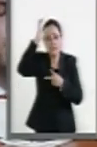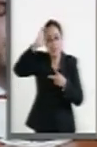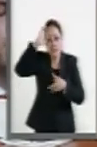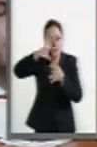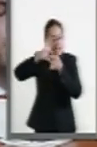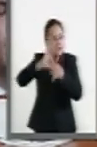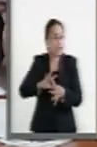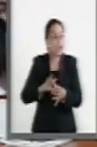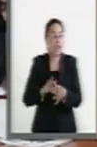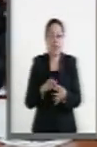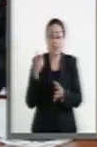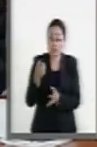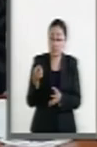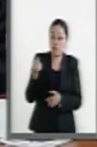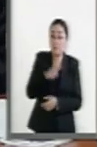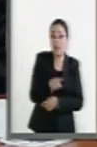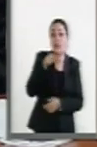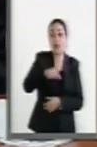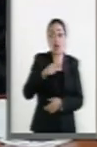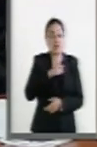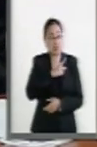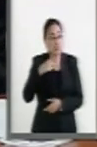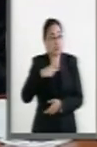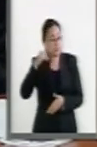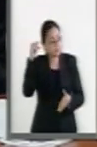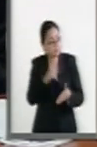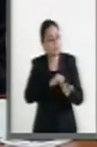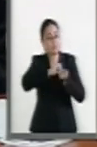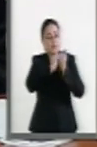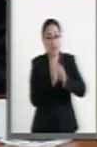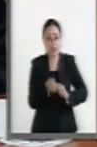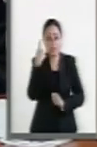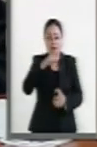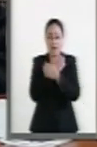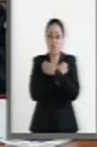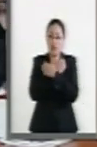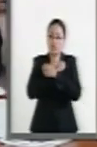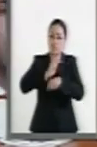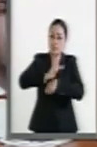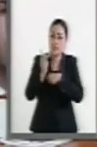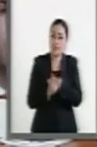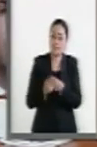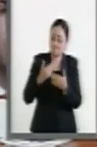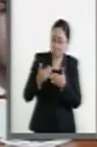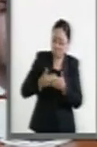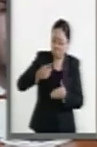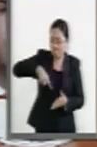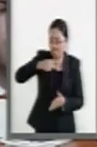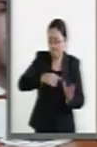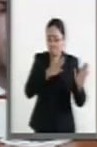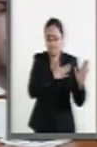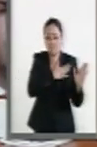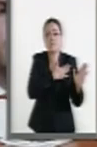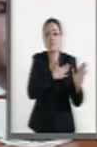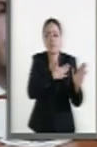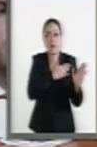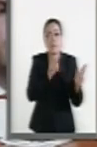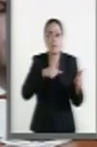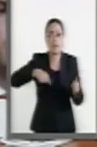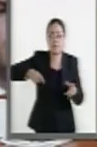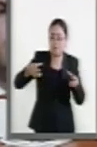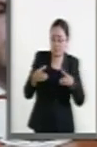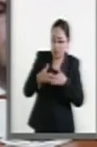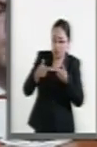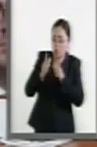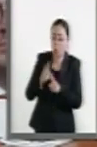que obliga a una verdadera transformación de fondo de la educación de este país. En eso estamos comprometidos los dirigiradores